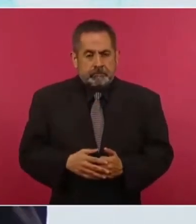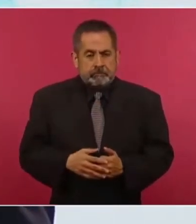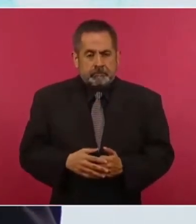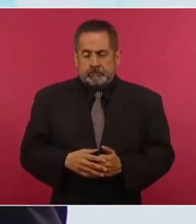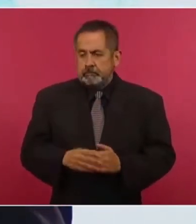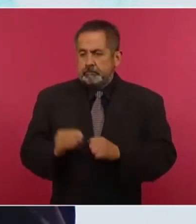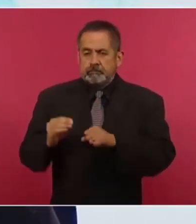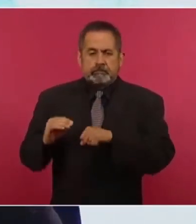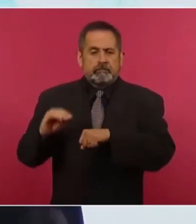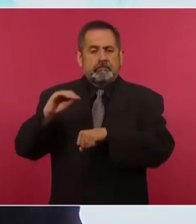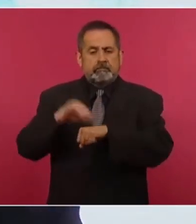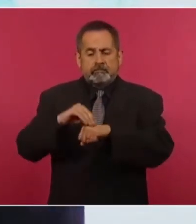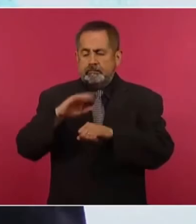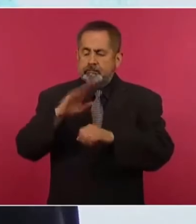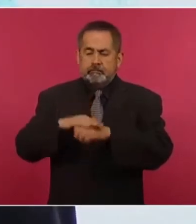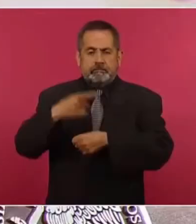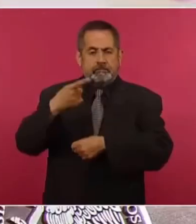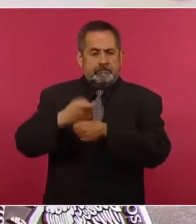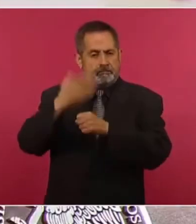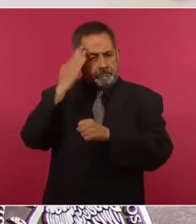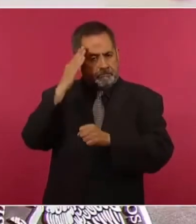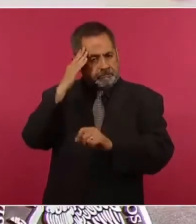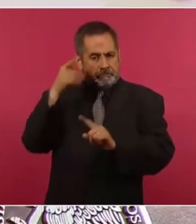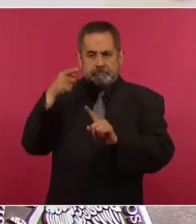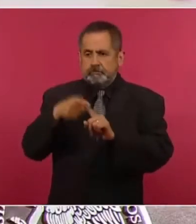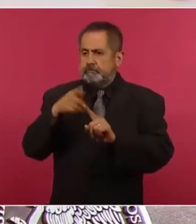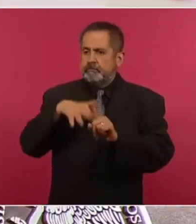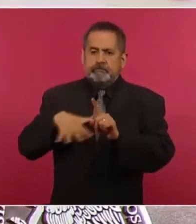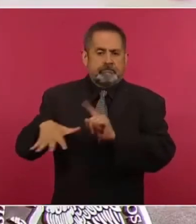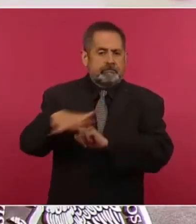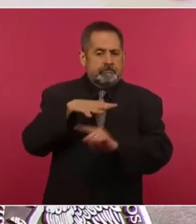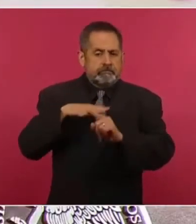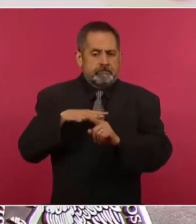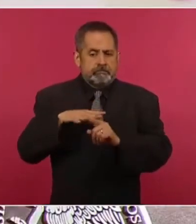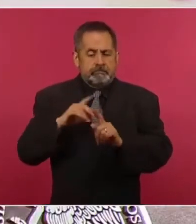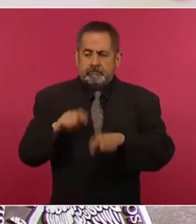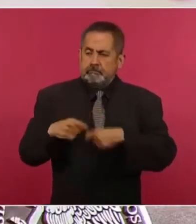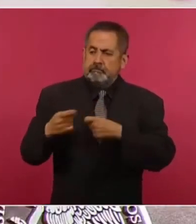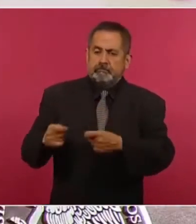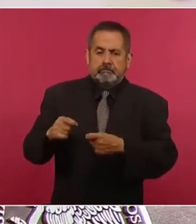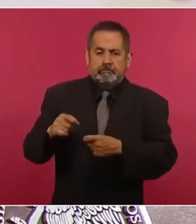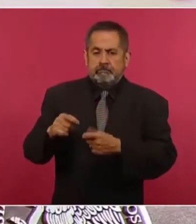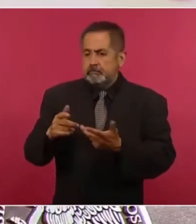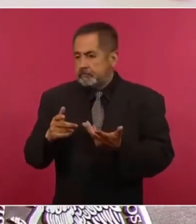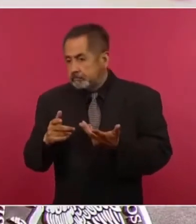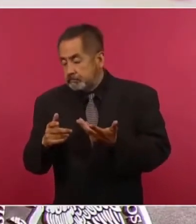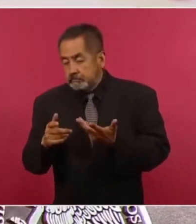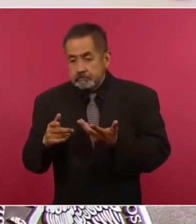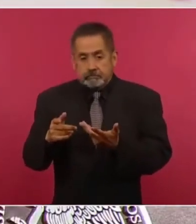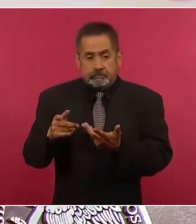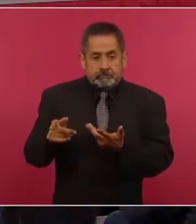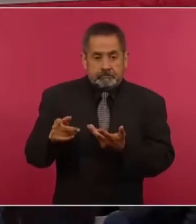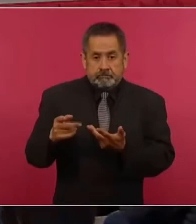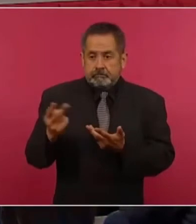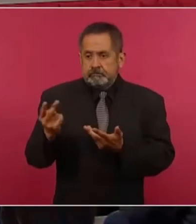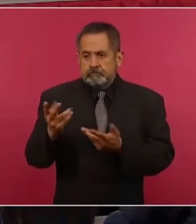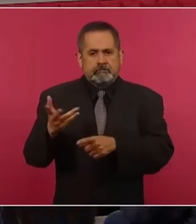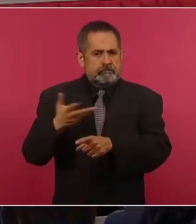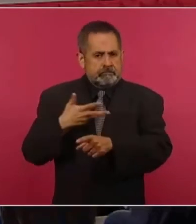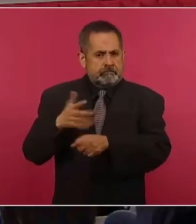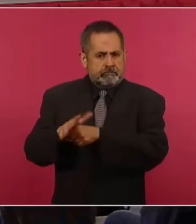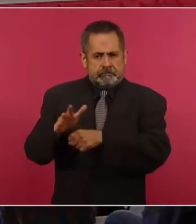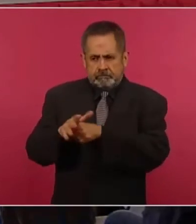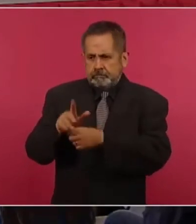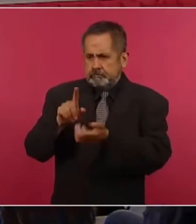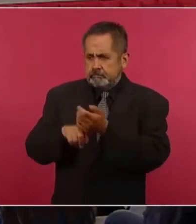incremento ponderado general que se aplica a los que más reciben el